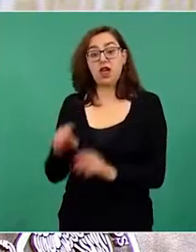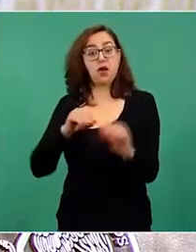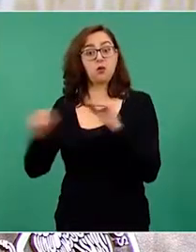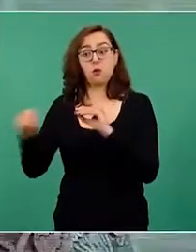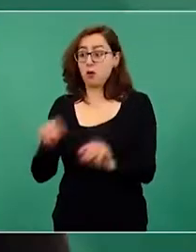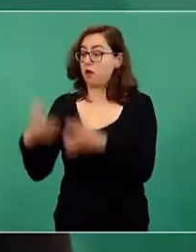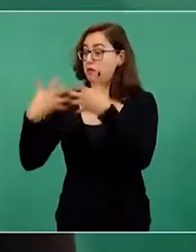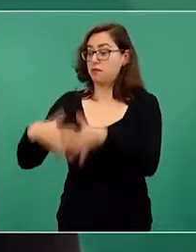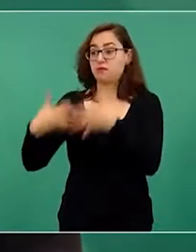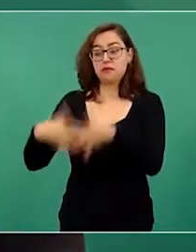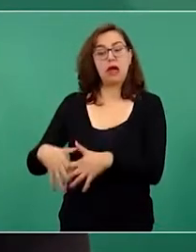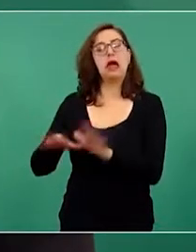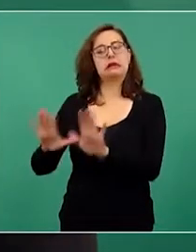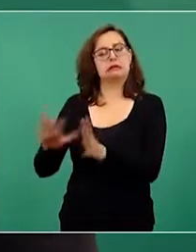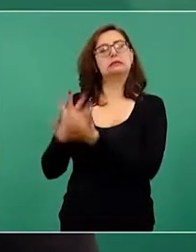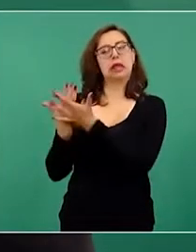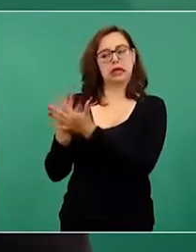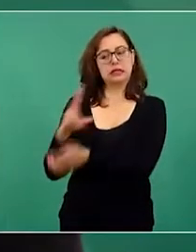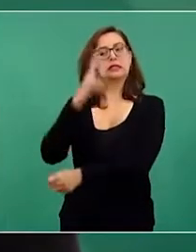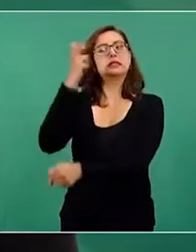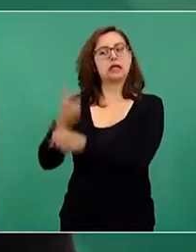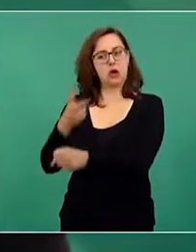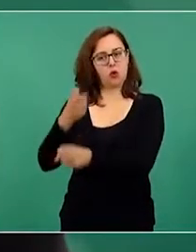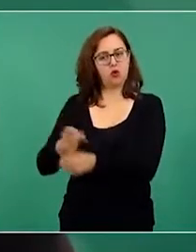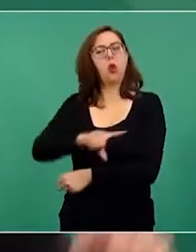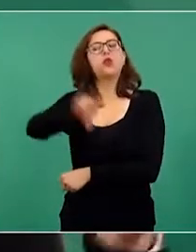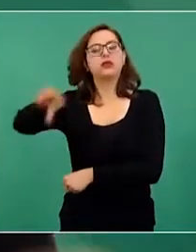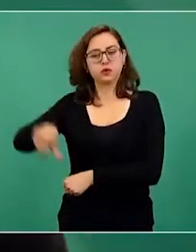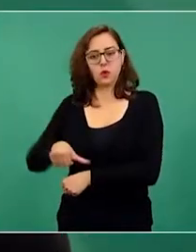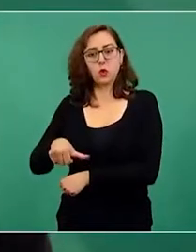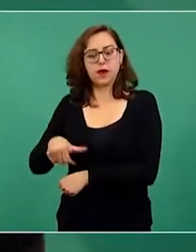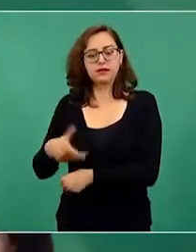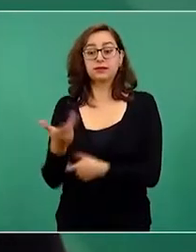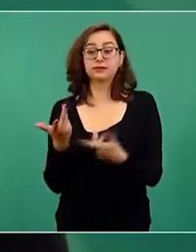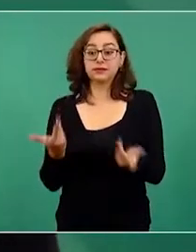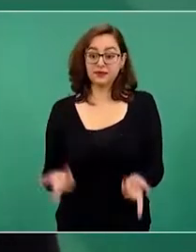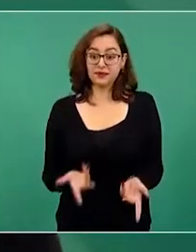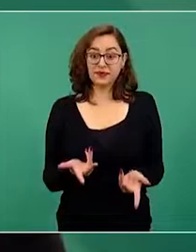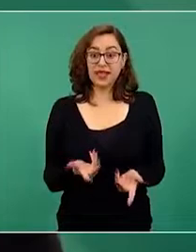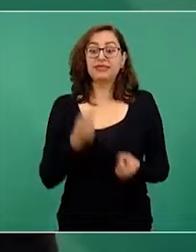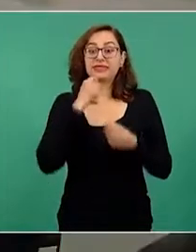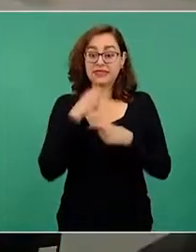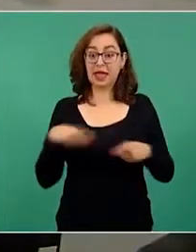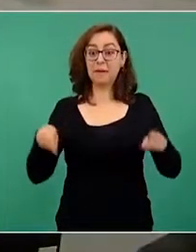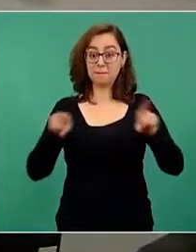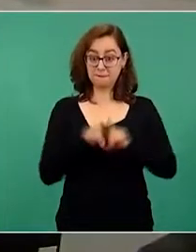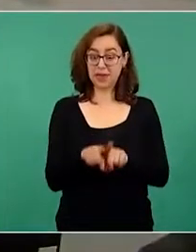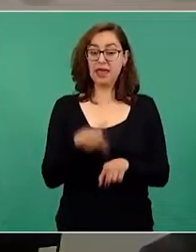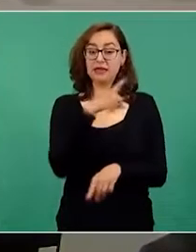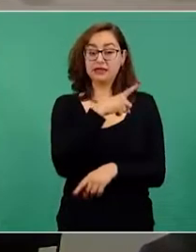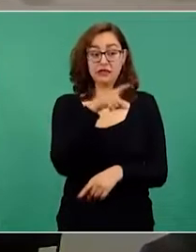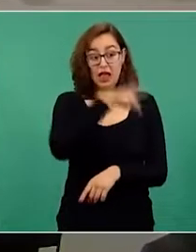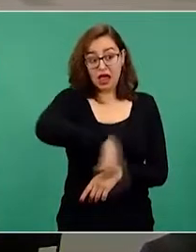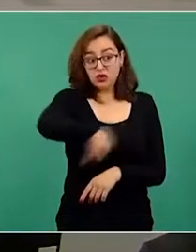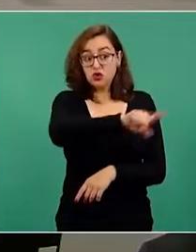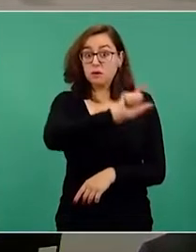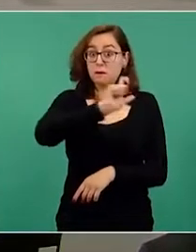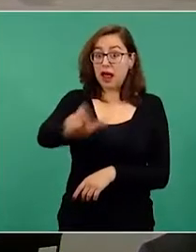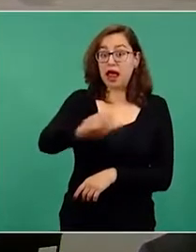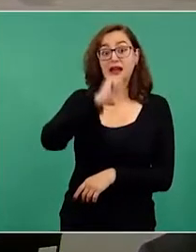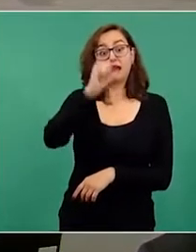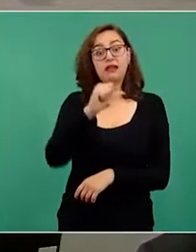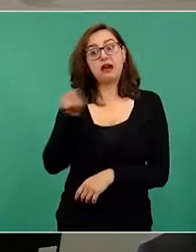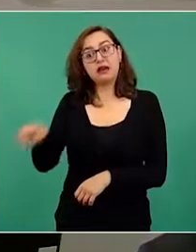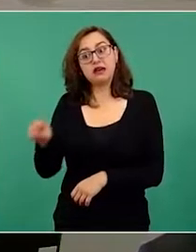Electricidad en segundo lugar, que además tiene que subsidiar los costos no pagados por los privados.